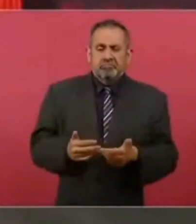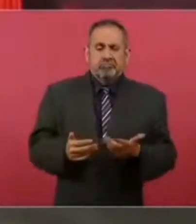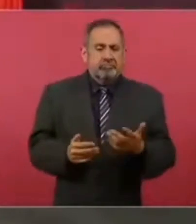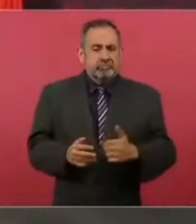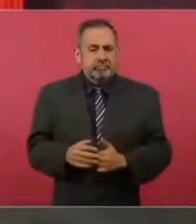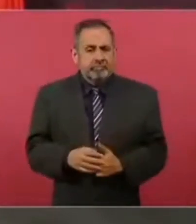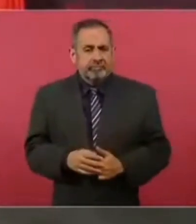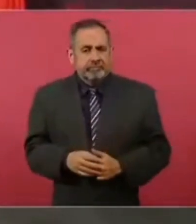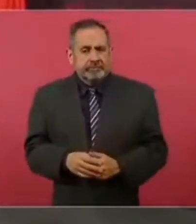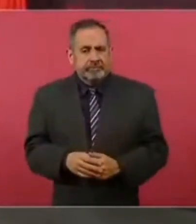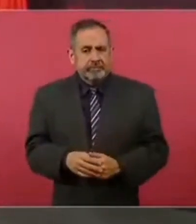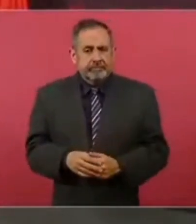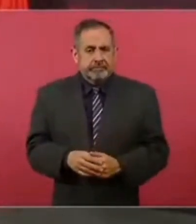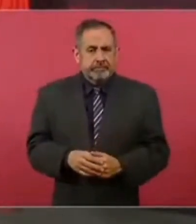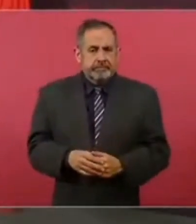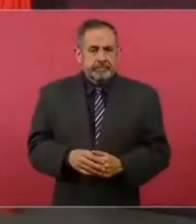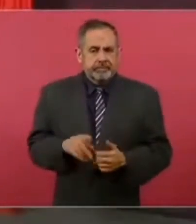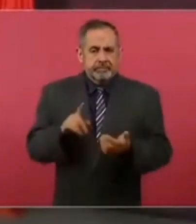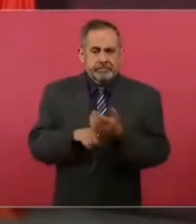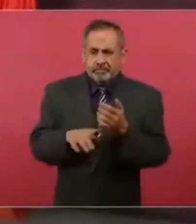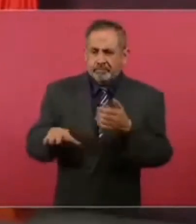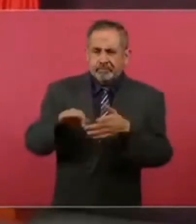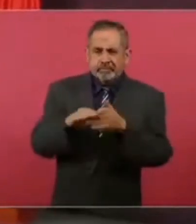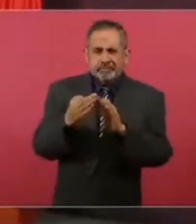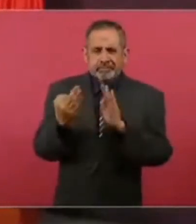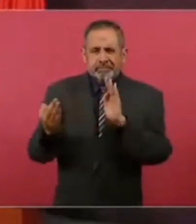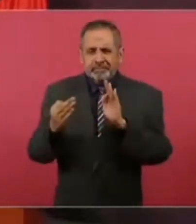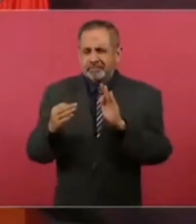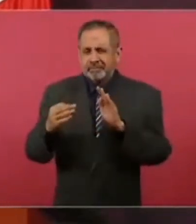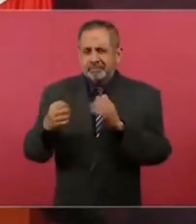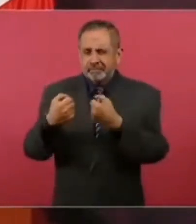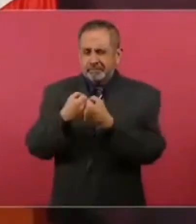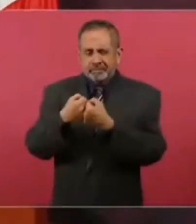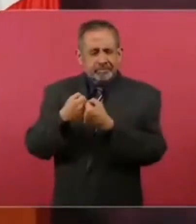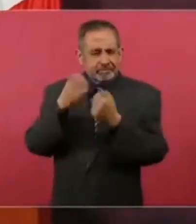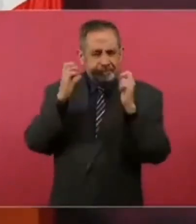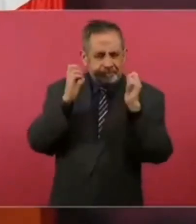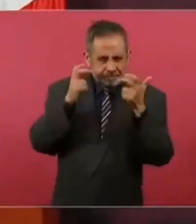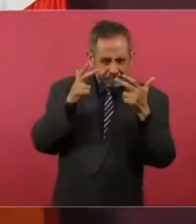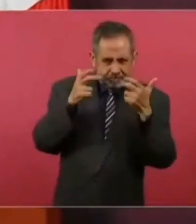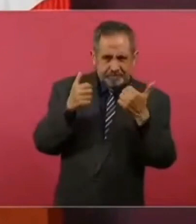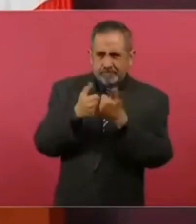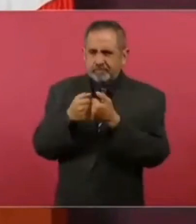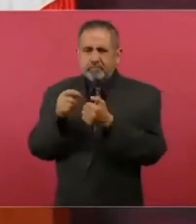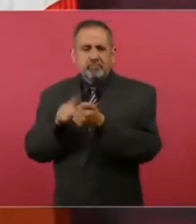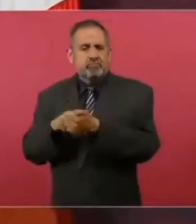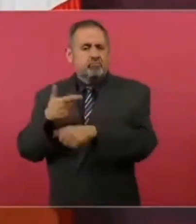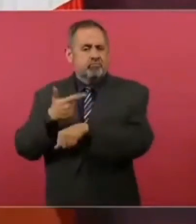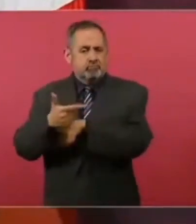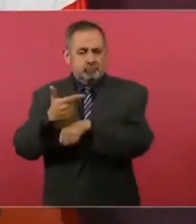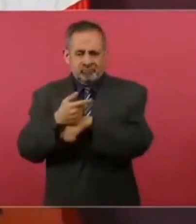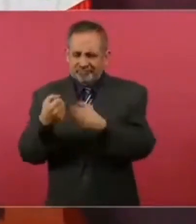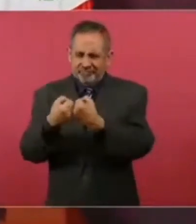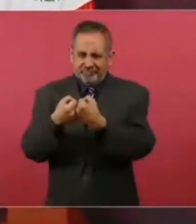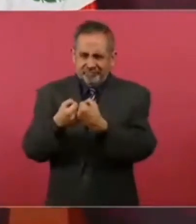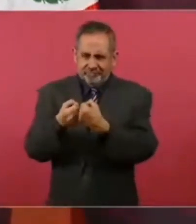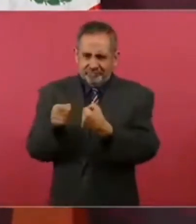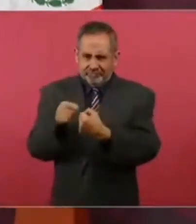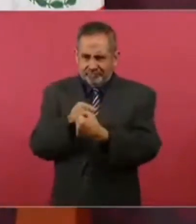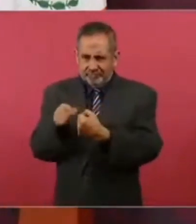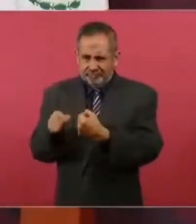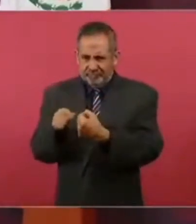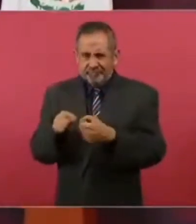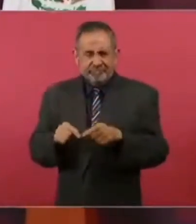ahí por benemérito de las Américas, en los límites de Chiapas con Guatemala. Estamos